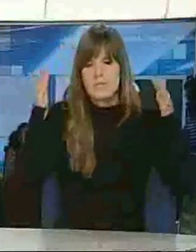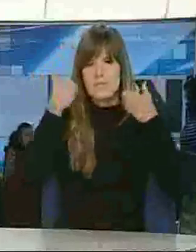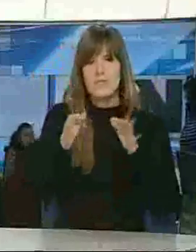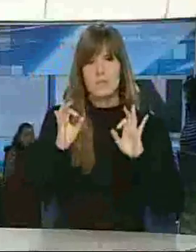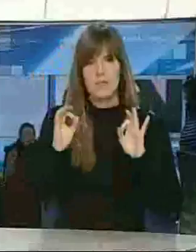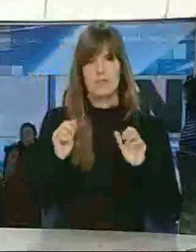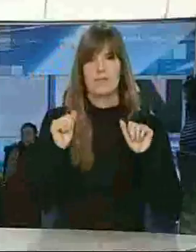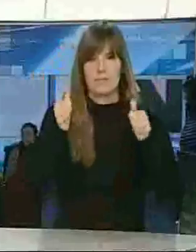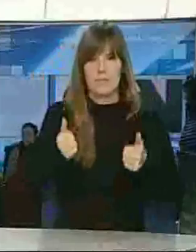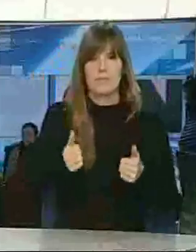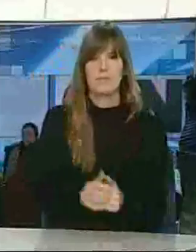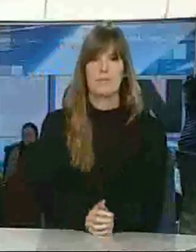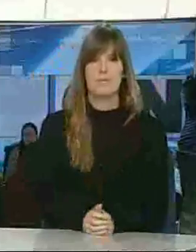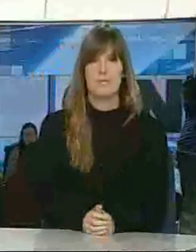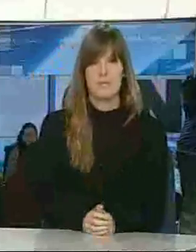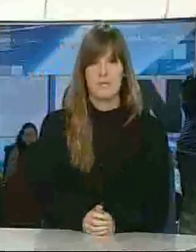Empezamos ya.